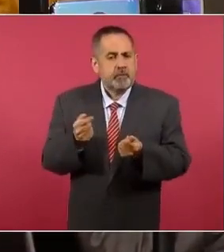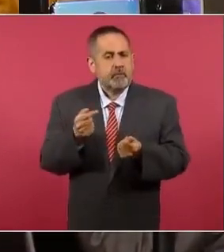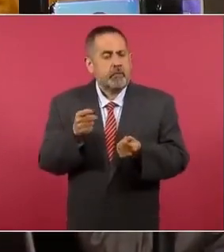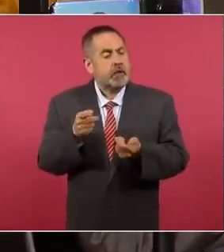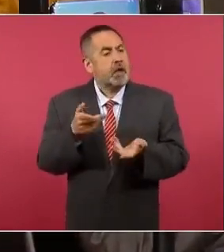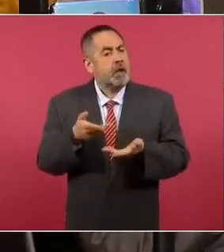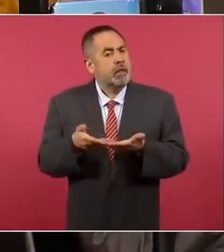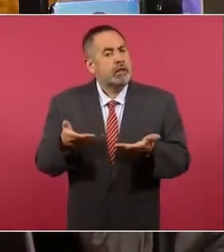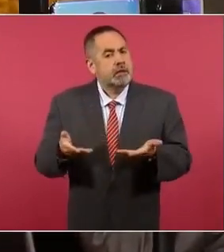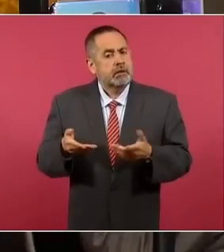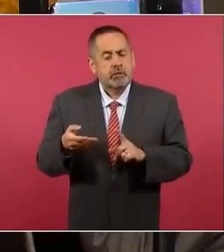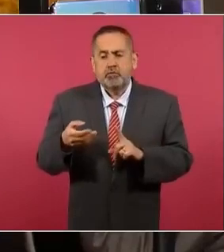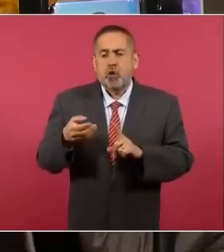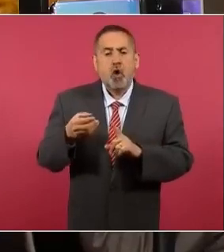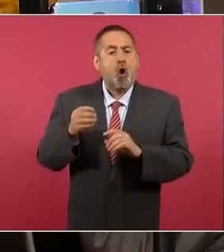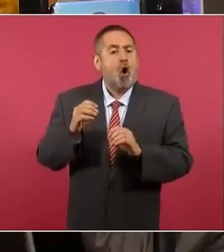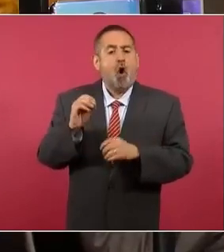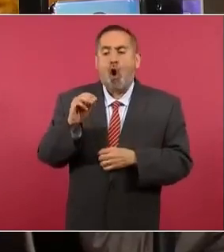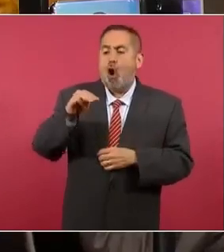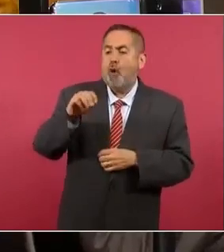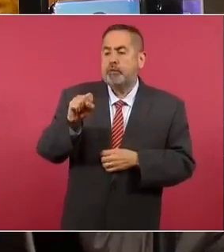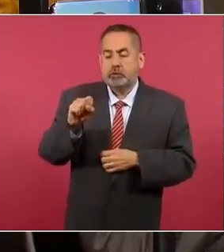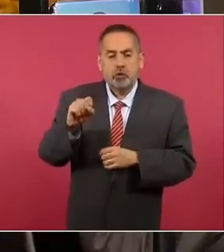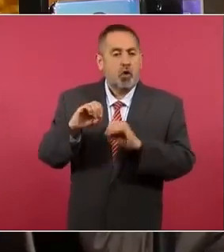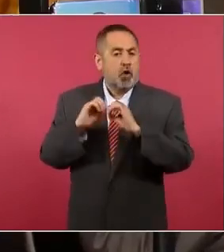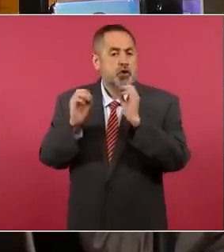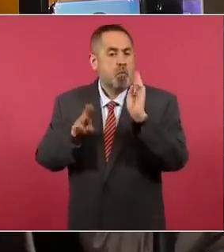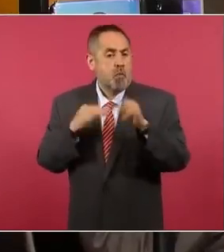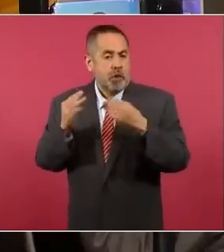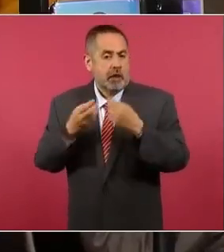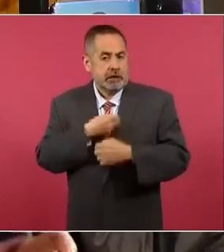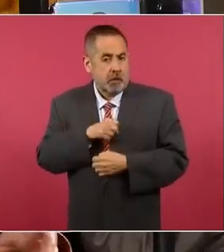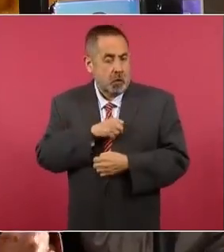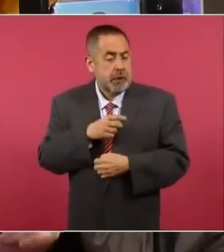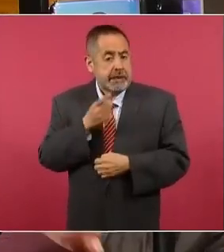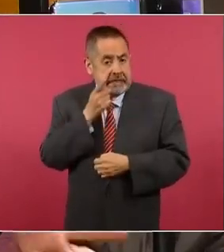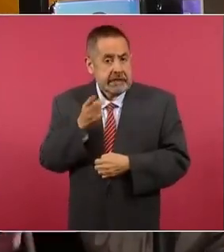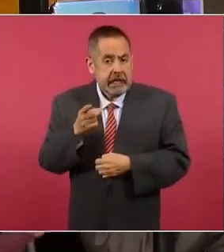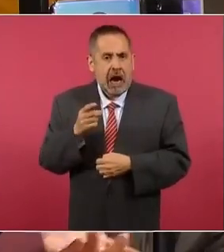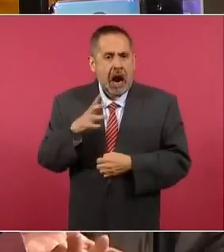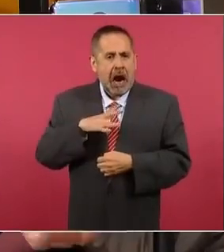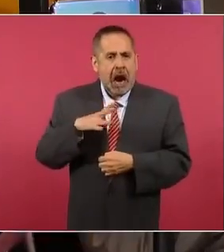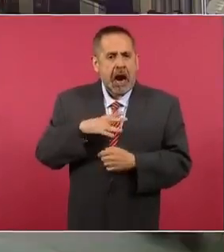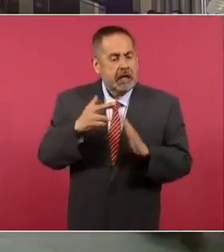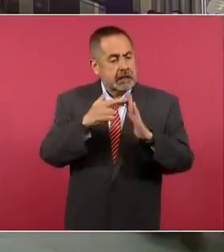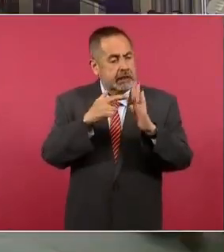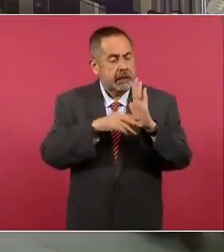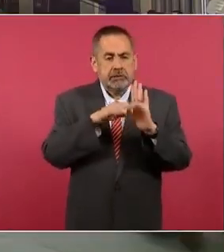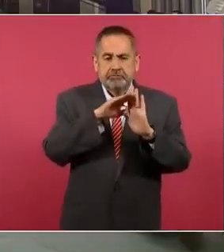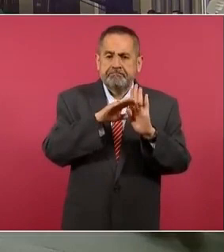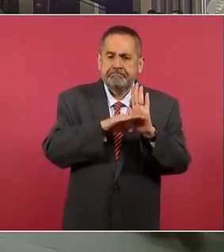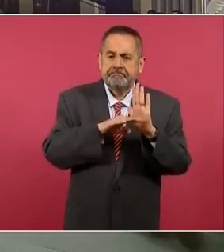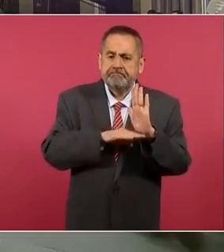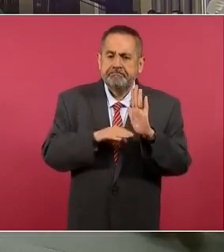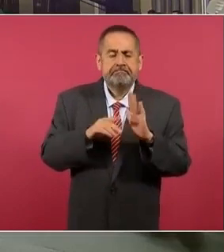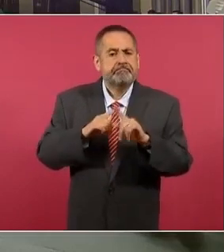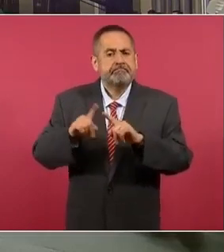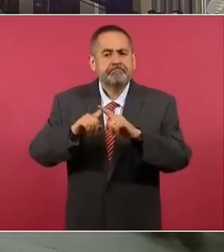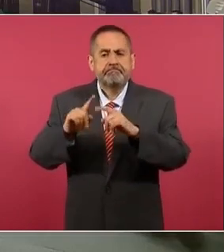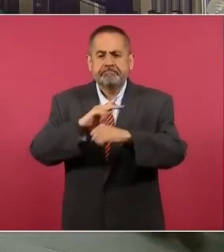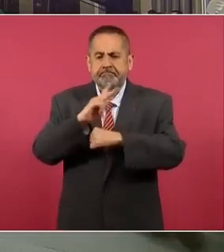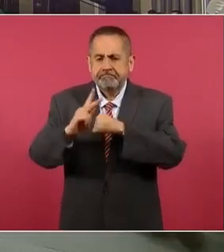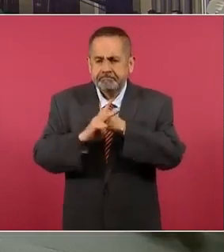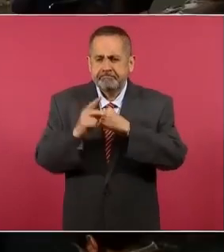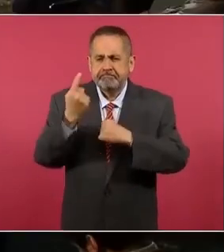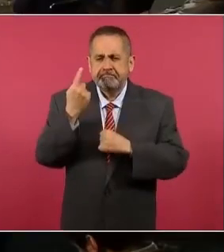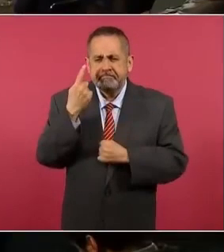Mundial de la Salud dice que sí se pueden establecer ciertos criterios generalizados en todos los países para